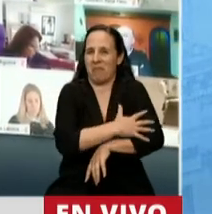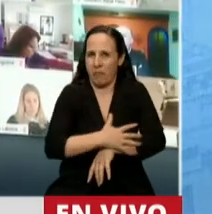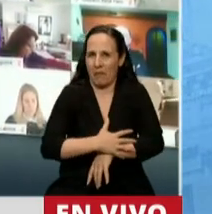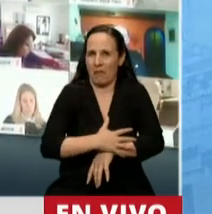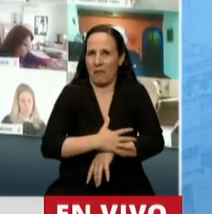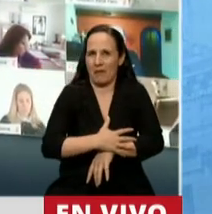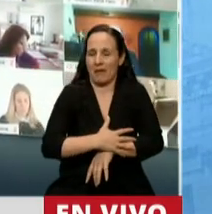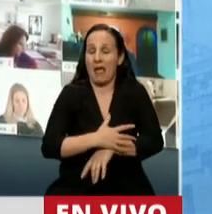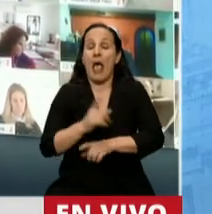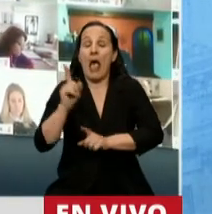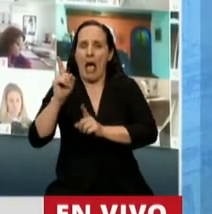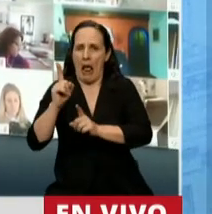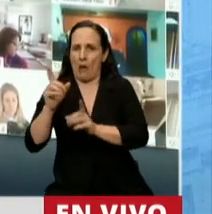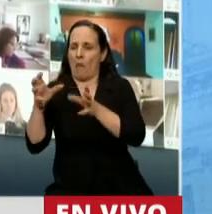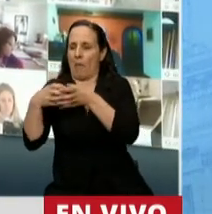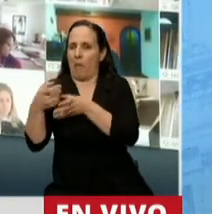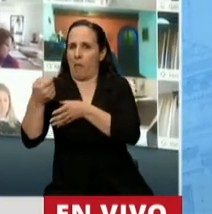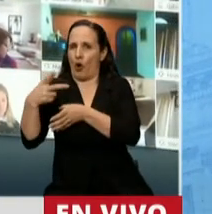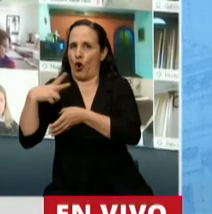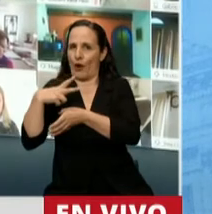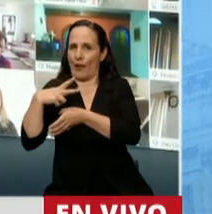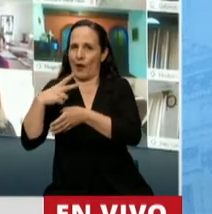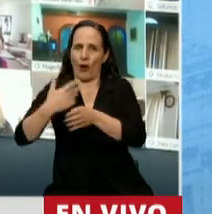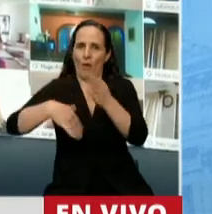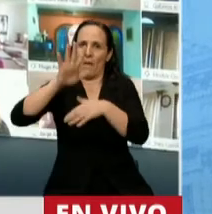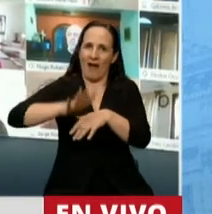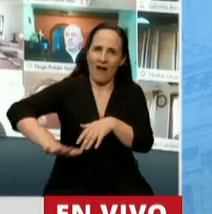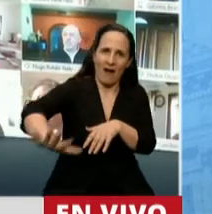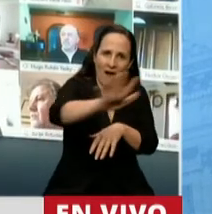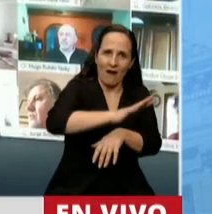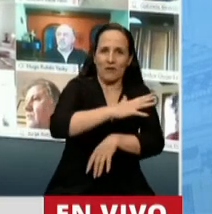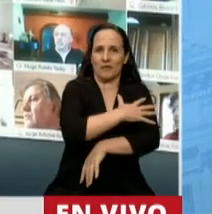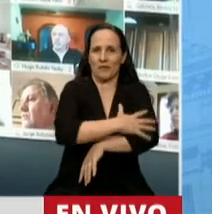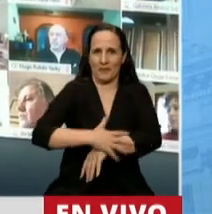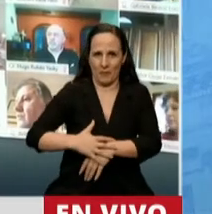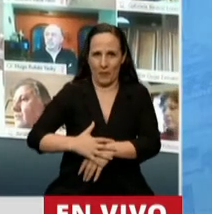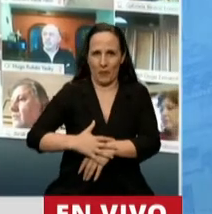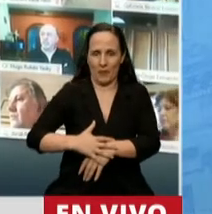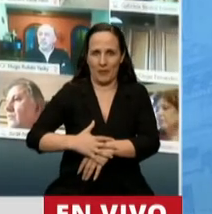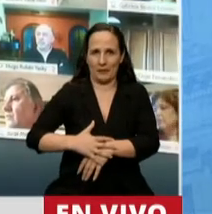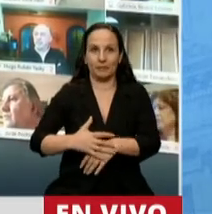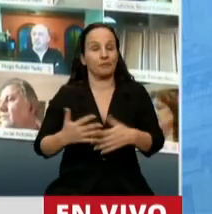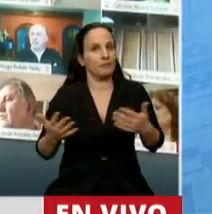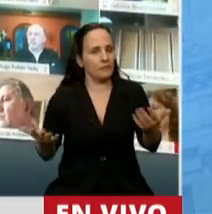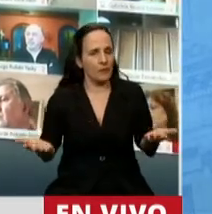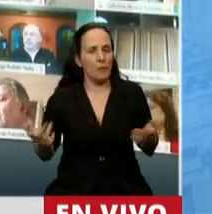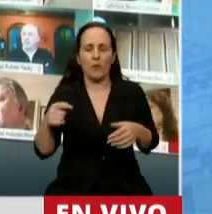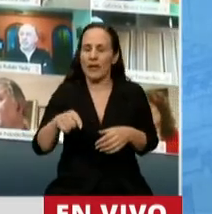para unos pocos. En ese sentido, esta moratoria fiscal